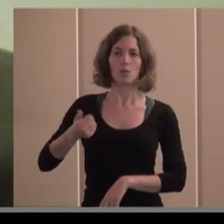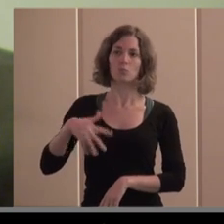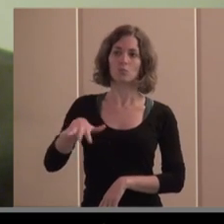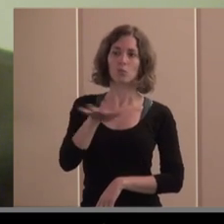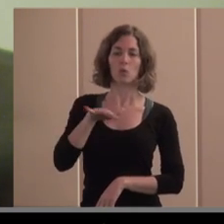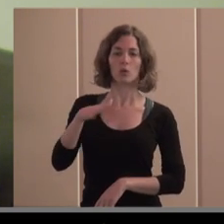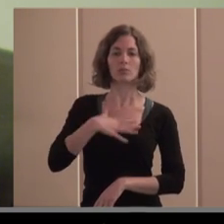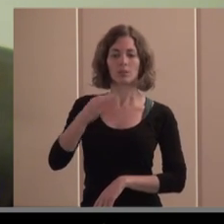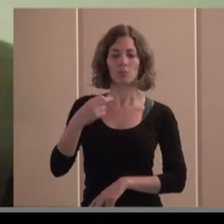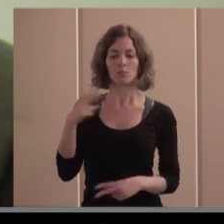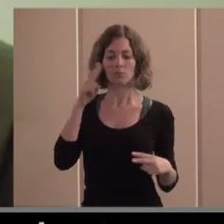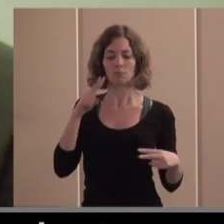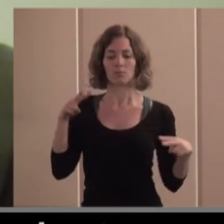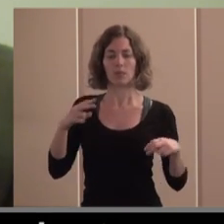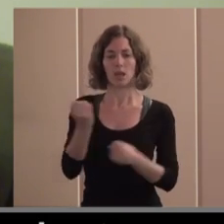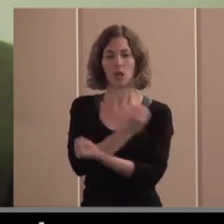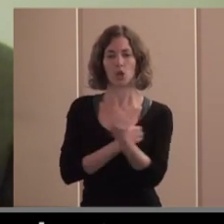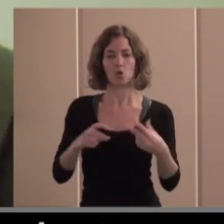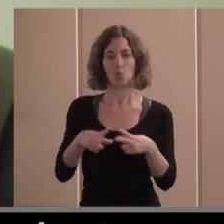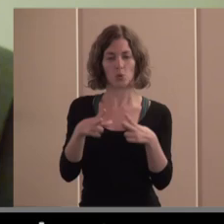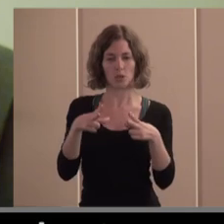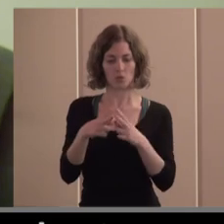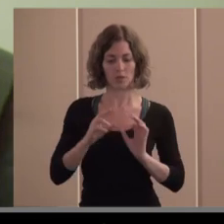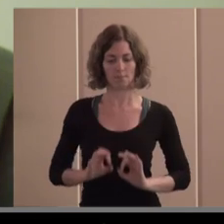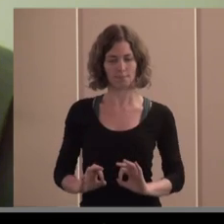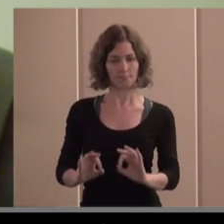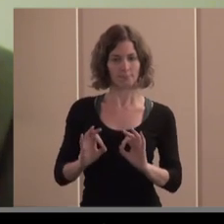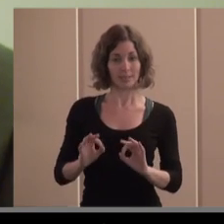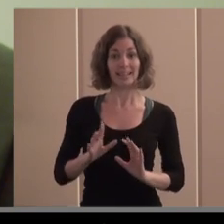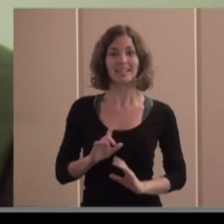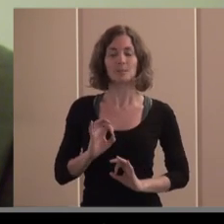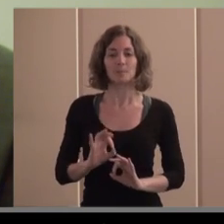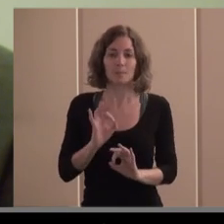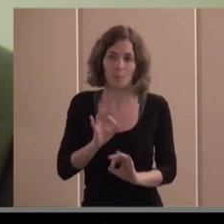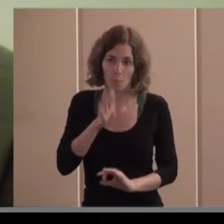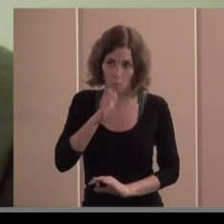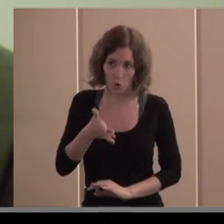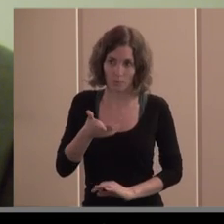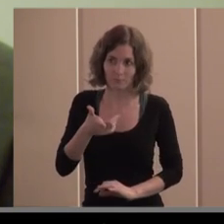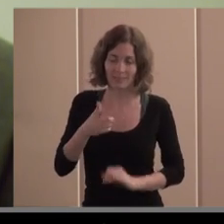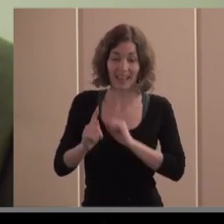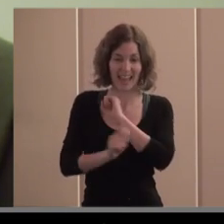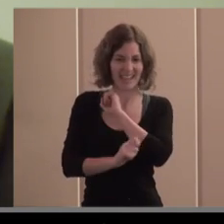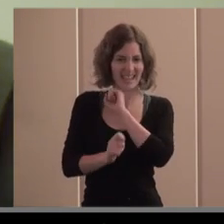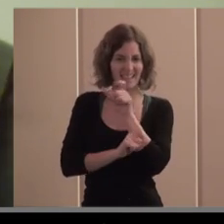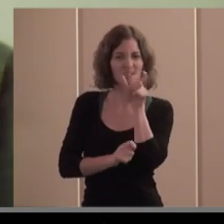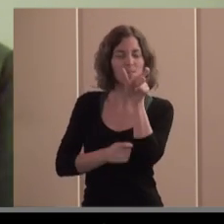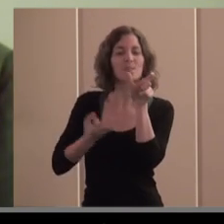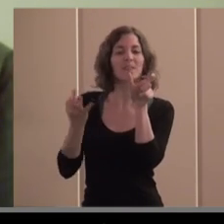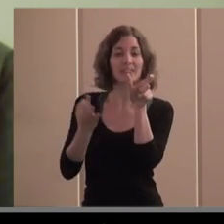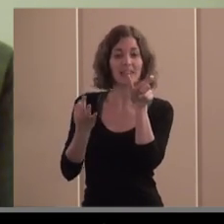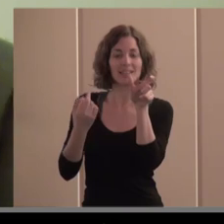la economía social y especialmente según dice la etimología de la palabra estrategia mirando hacia adelante